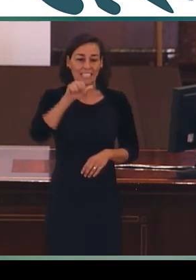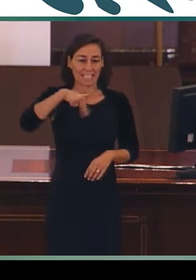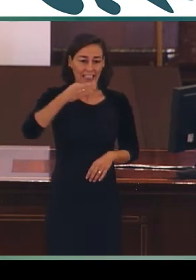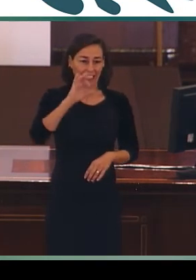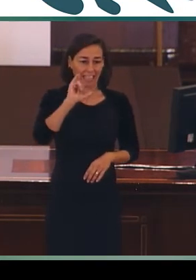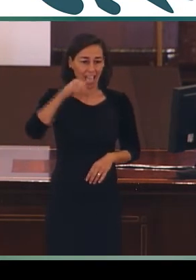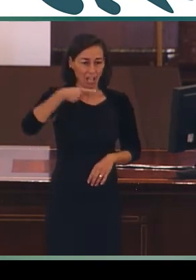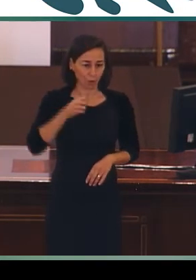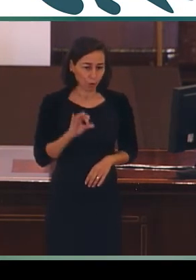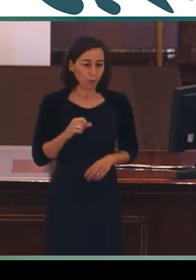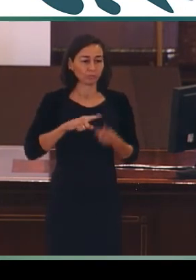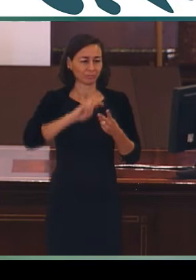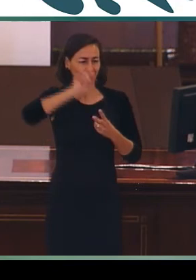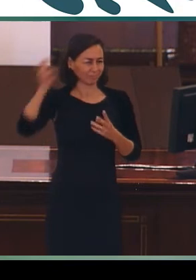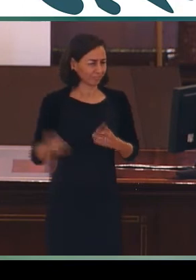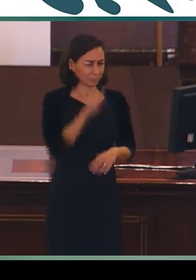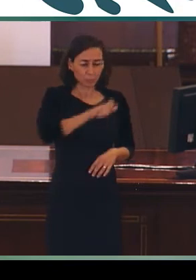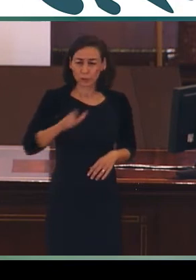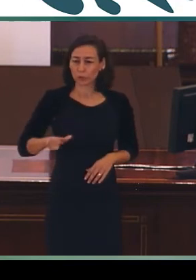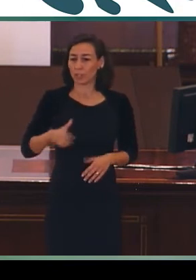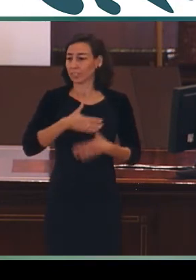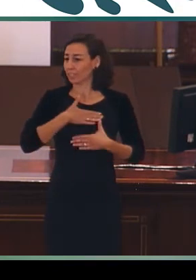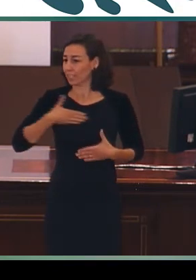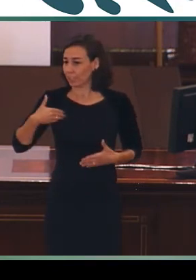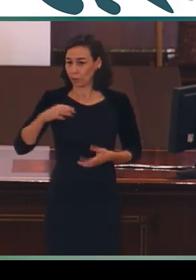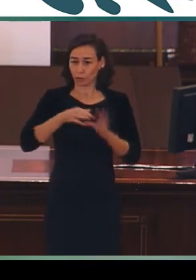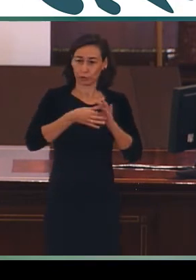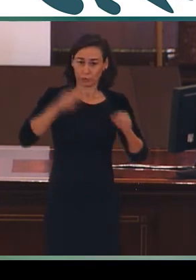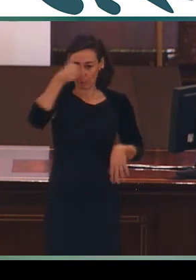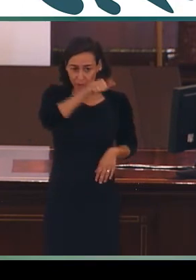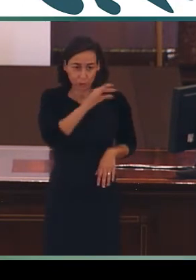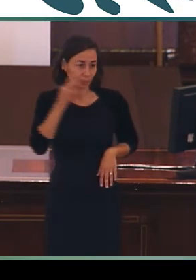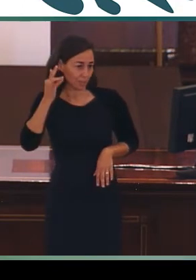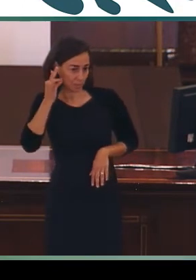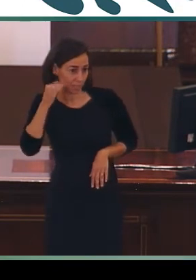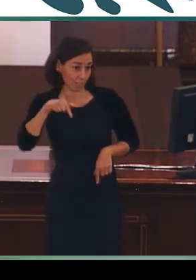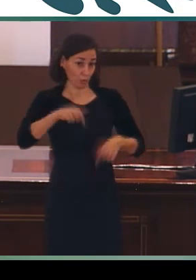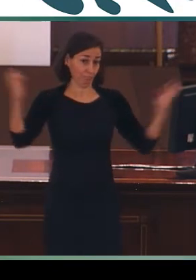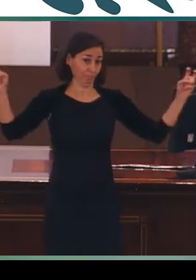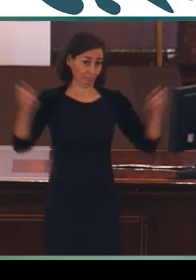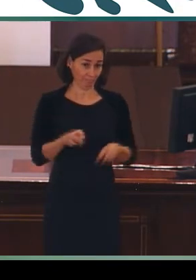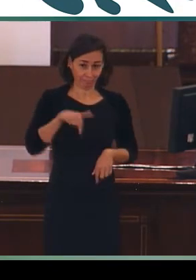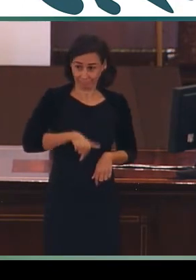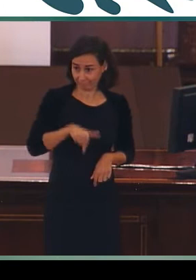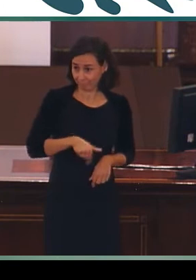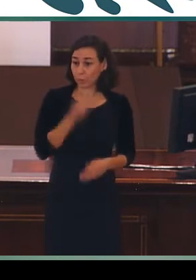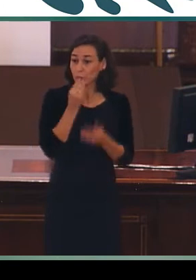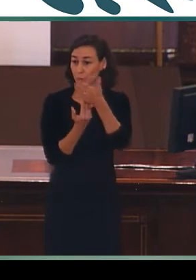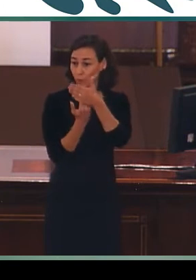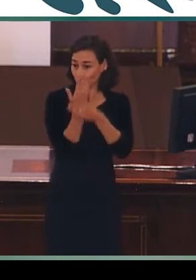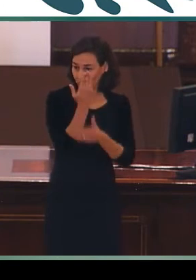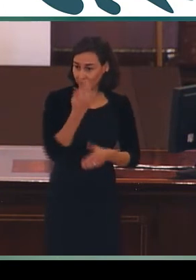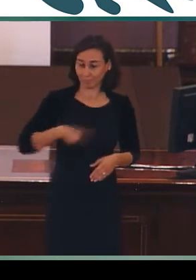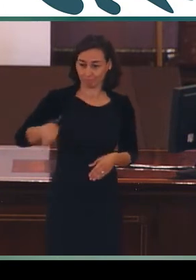Palay, Carmen Juanes, queridas amigas, queridos amigos que hoy nos acompañáis, hola, buenos días a